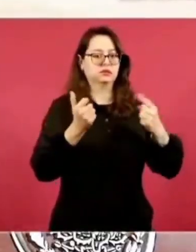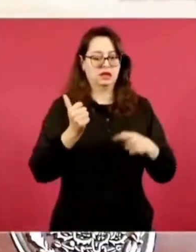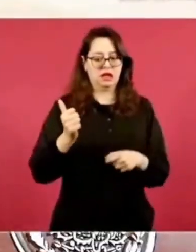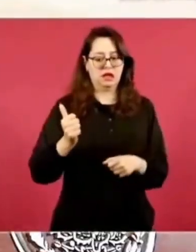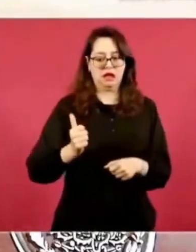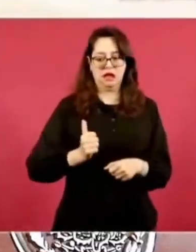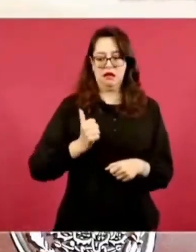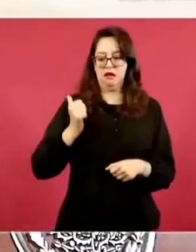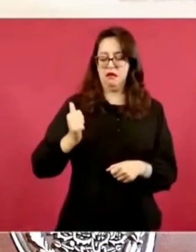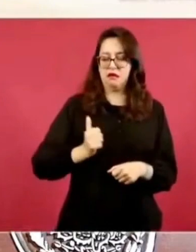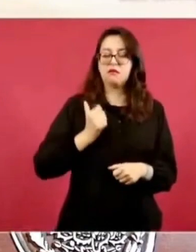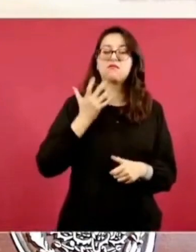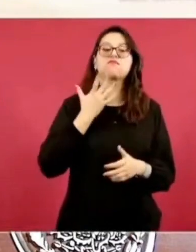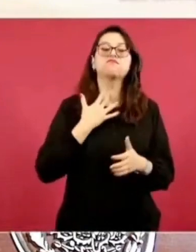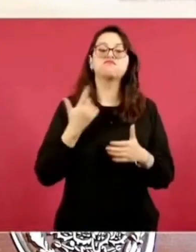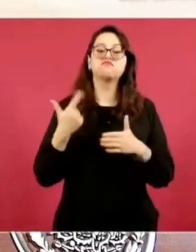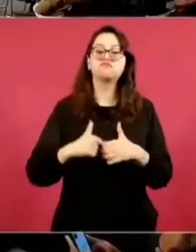que